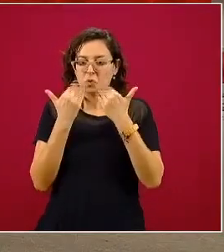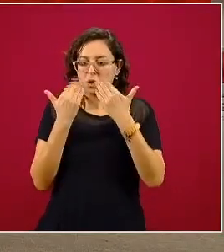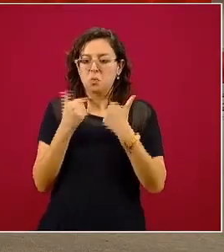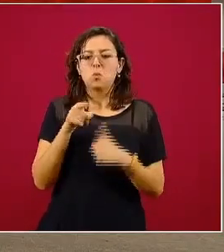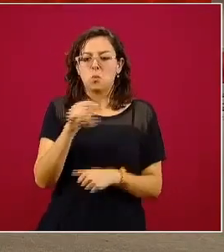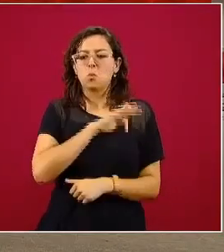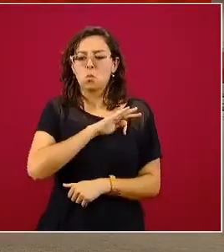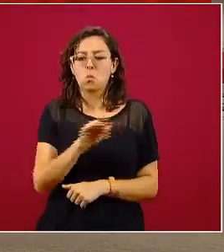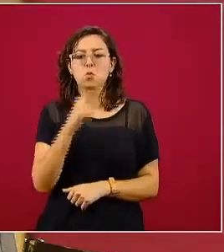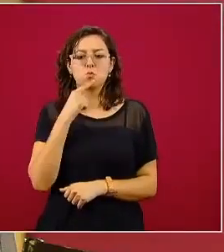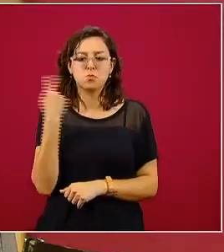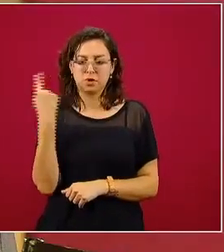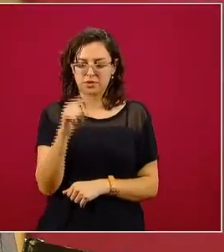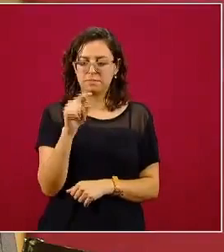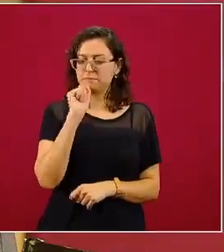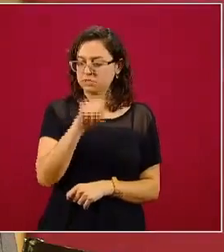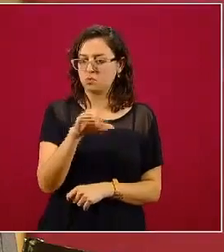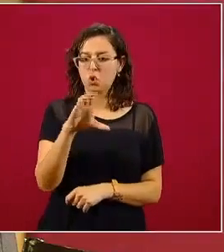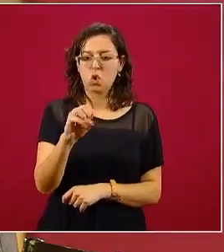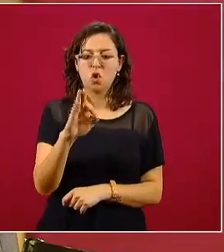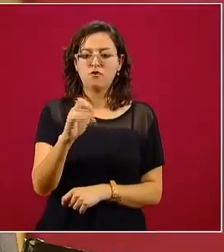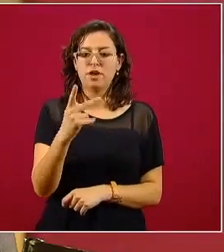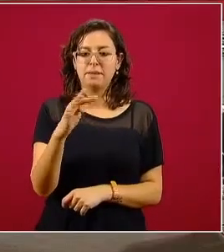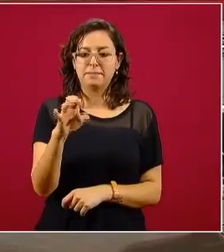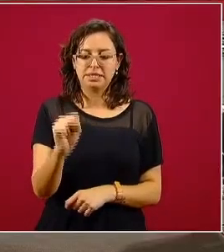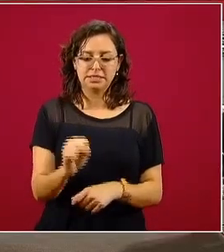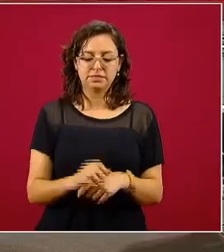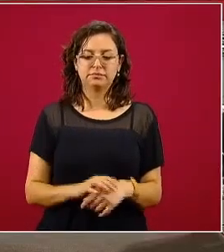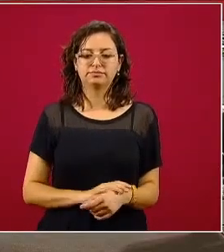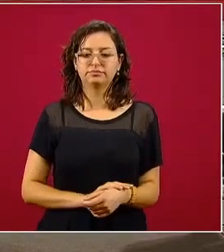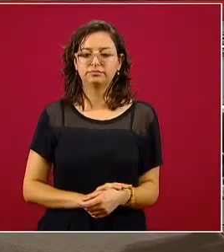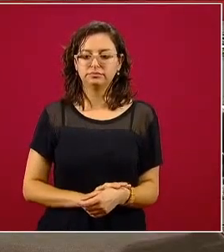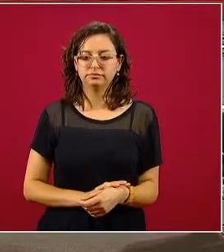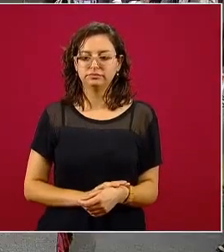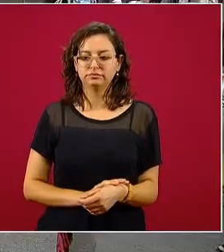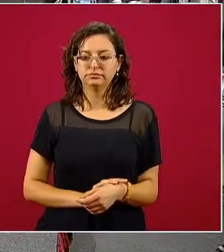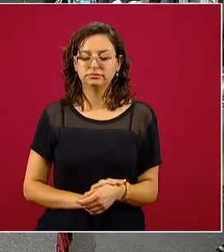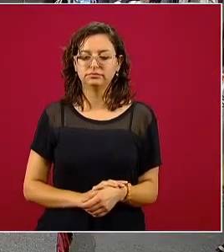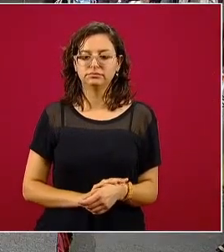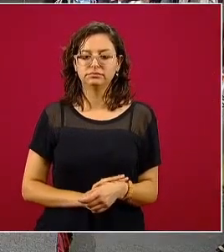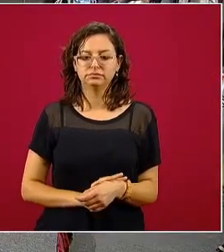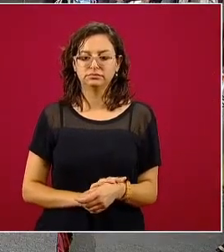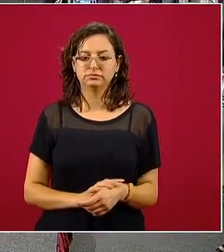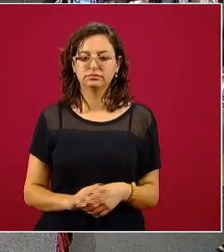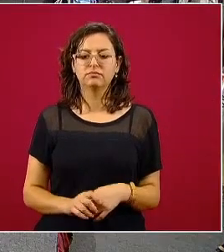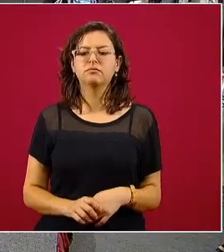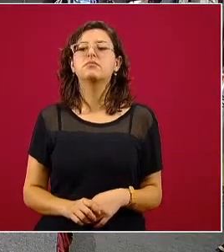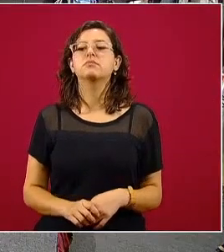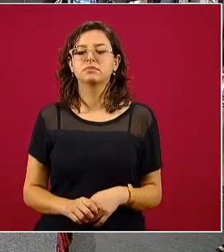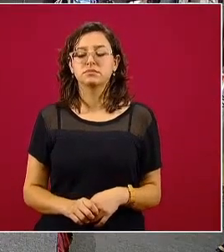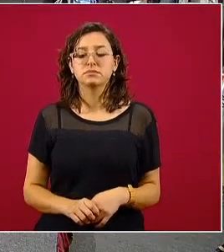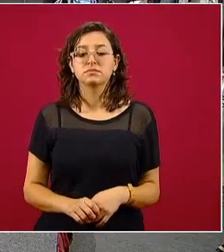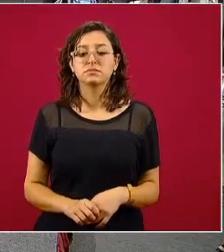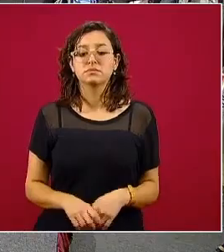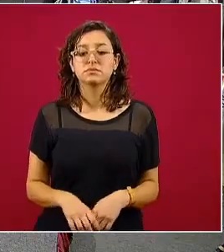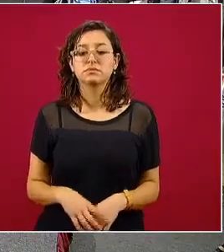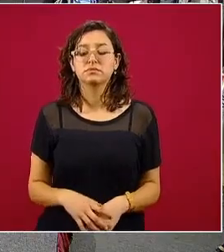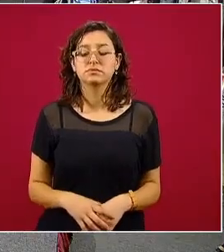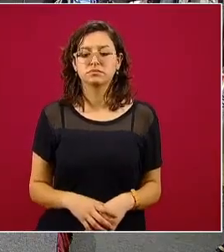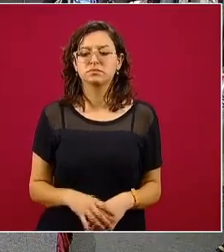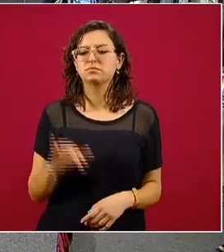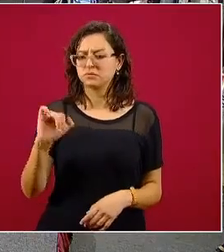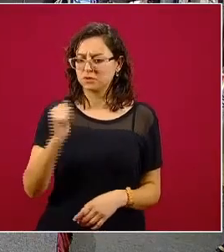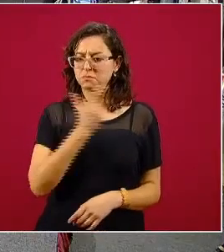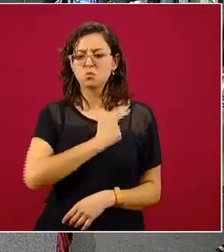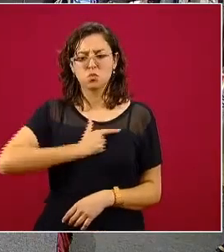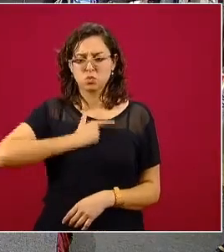puede denunciar también a la COFEPRIS. ¿Cuál es la posibilidad de que invite a alguien de la COFEPRIS a que precisamente nos hable? No solamente en ese tema, sino también de… Con